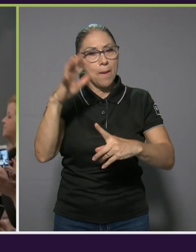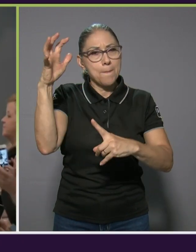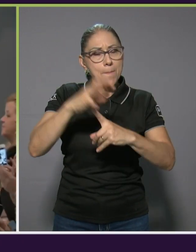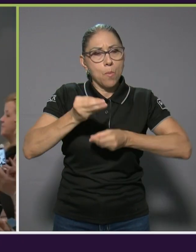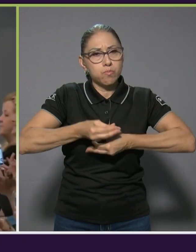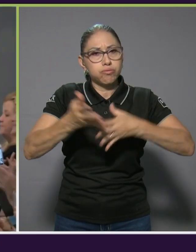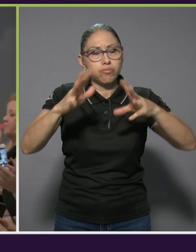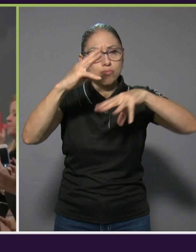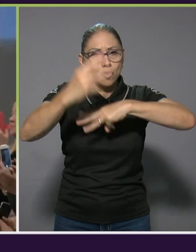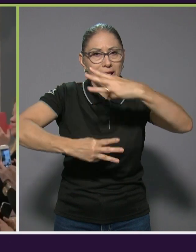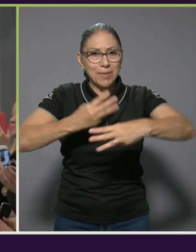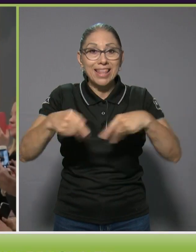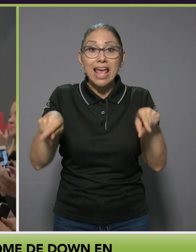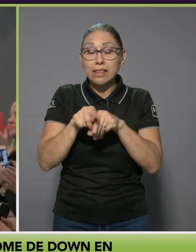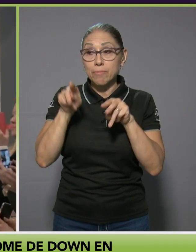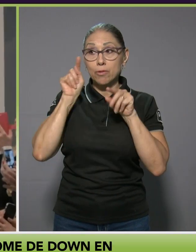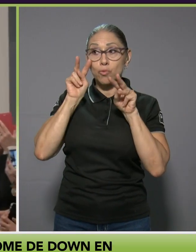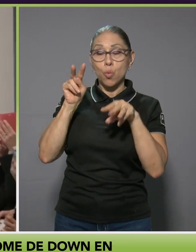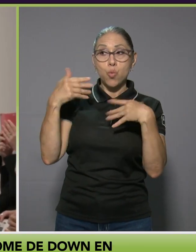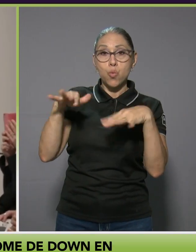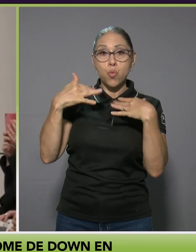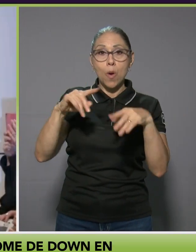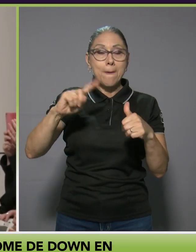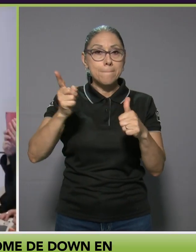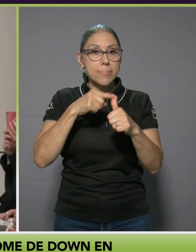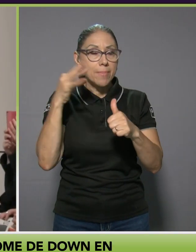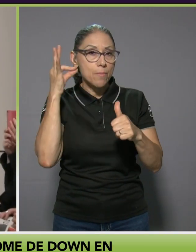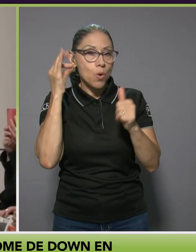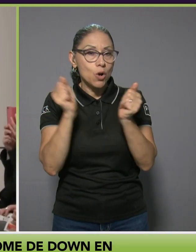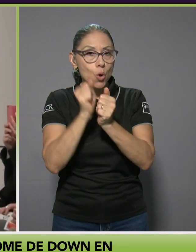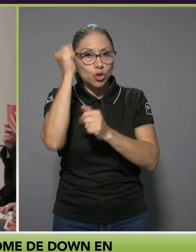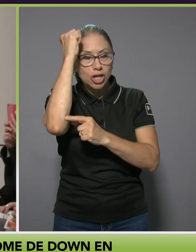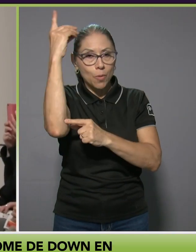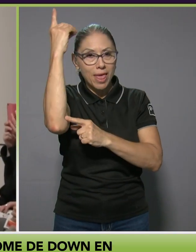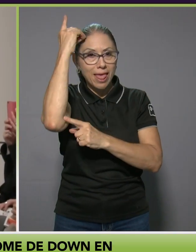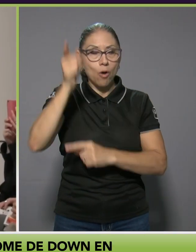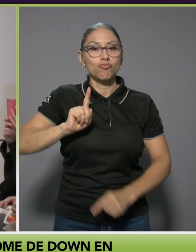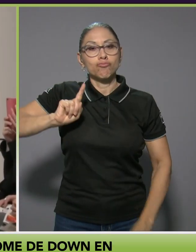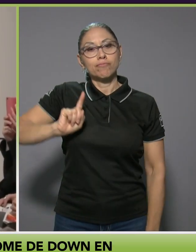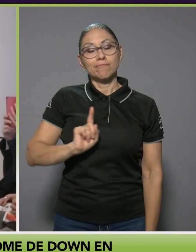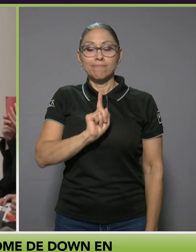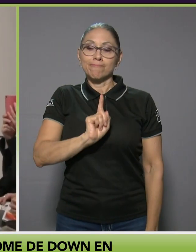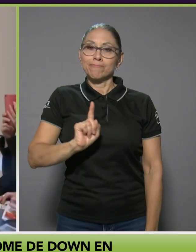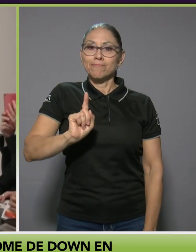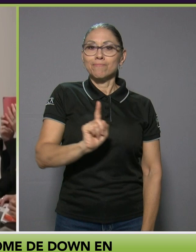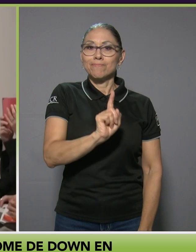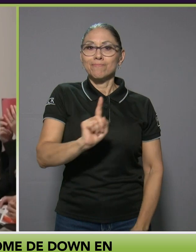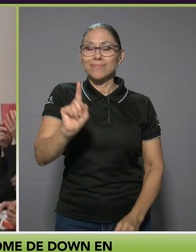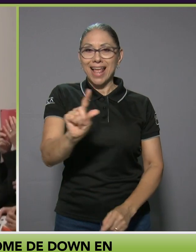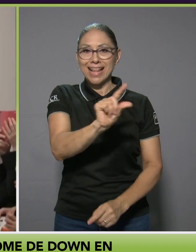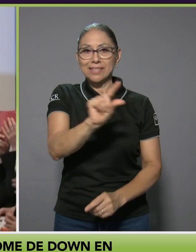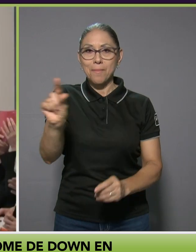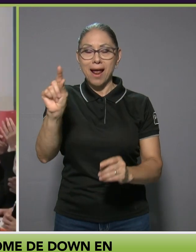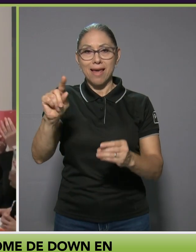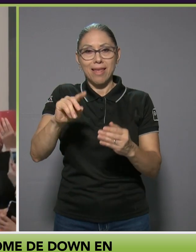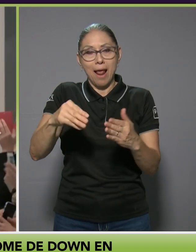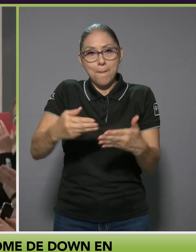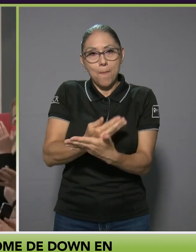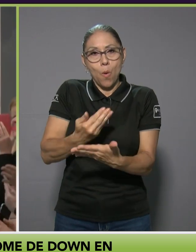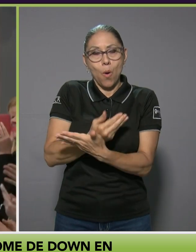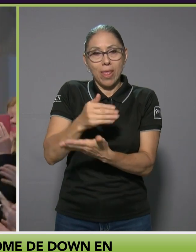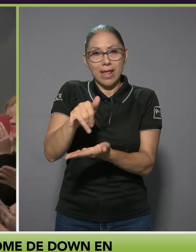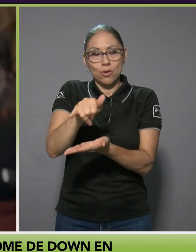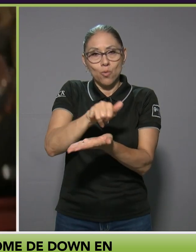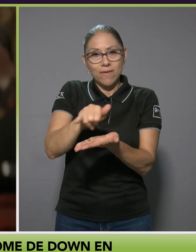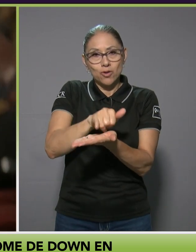es admirada por ser la primera mujer con síndrome de Down en desfilar por las pasarelas de la semana de la moda en Nueva York. Este